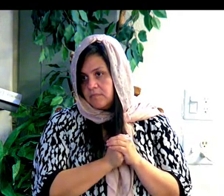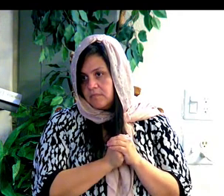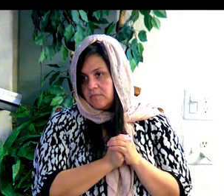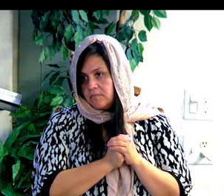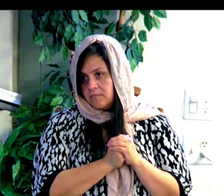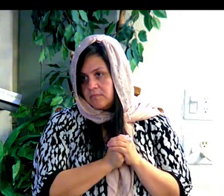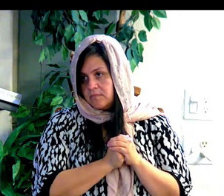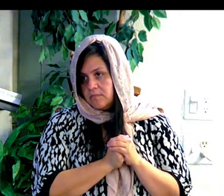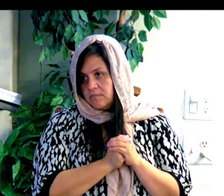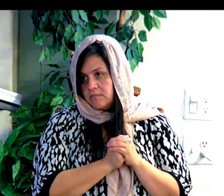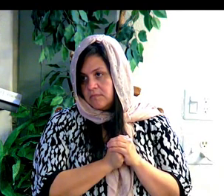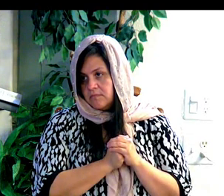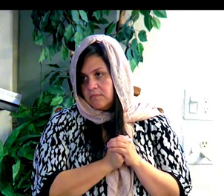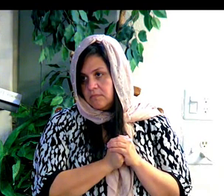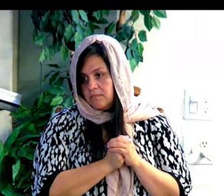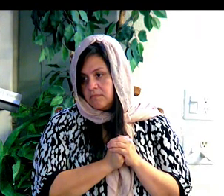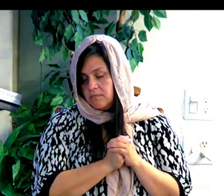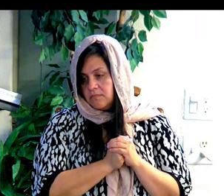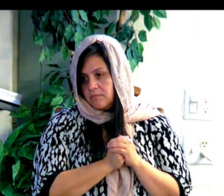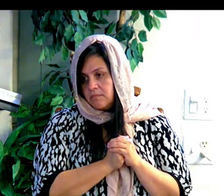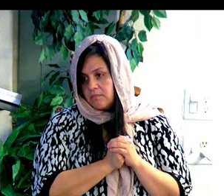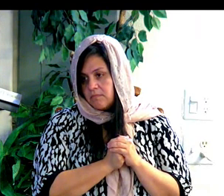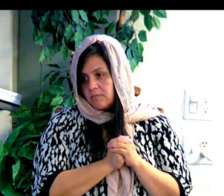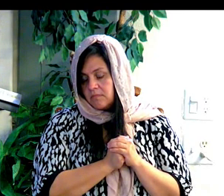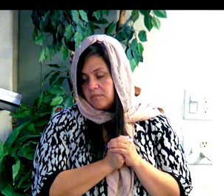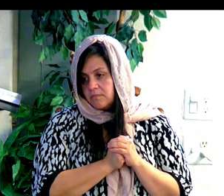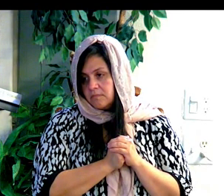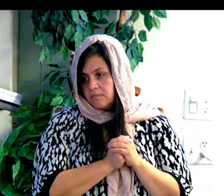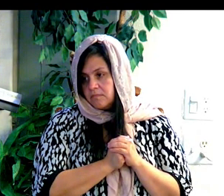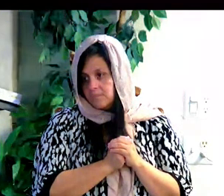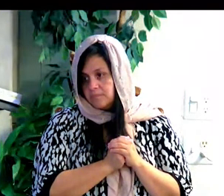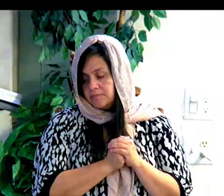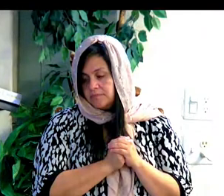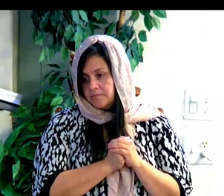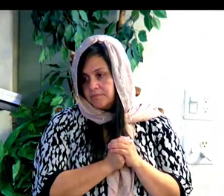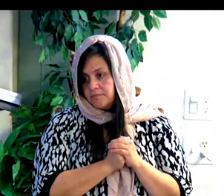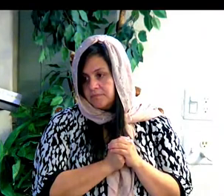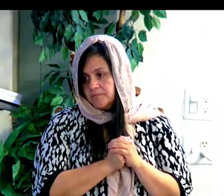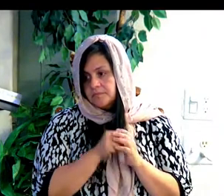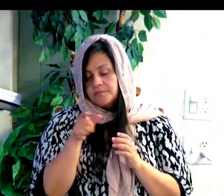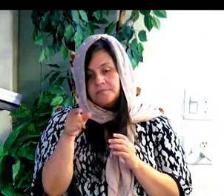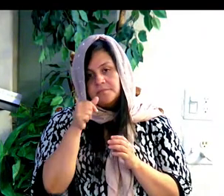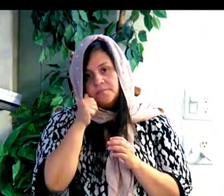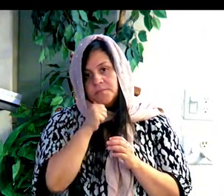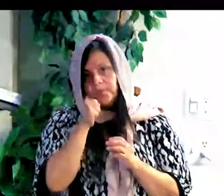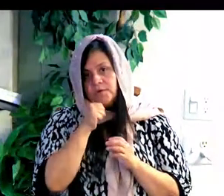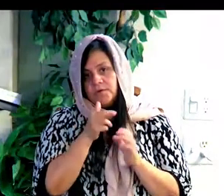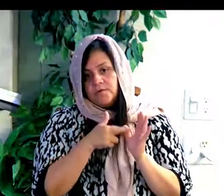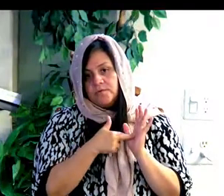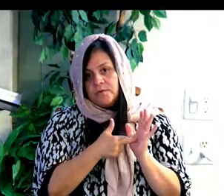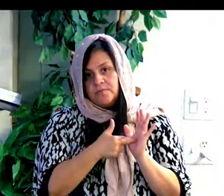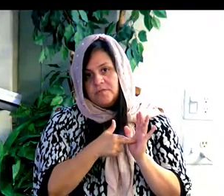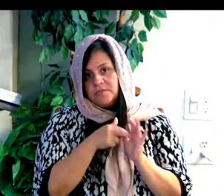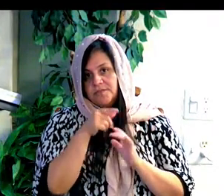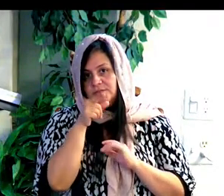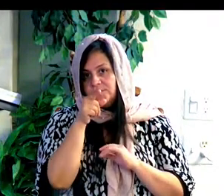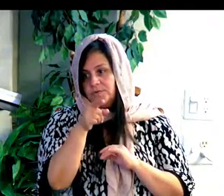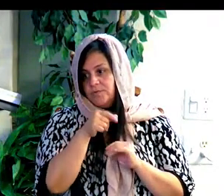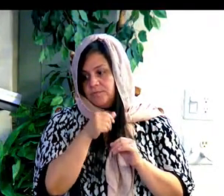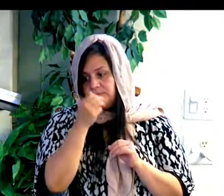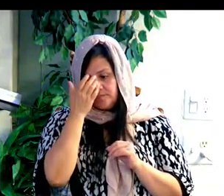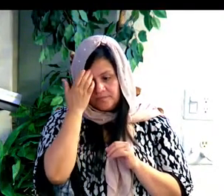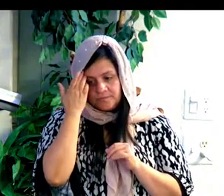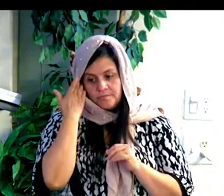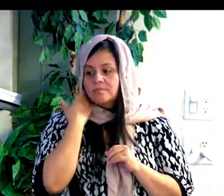she becomes your righteousness, in other words, he's representing you. Entonces, ella